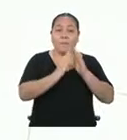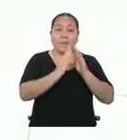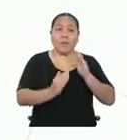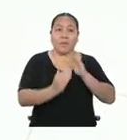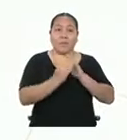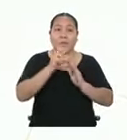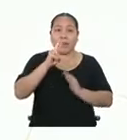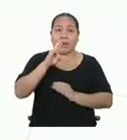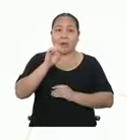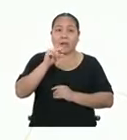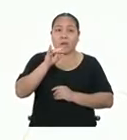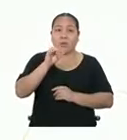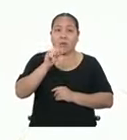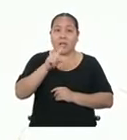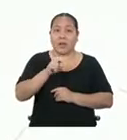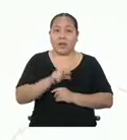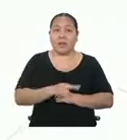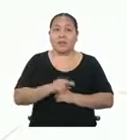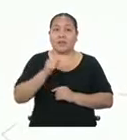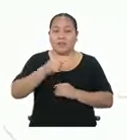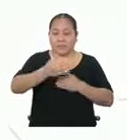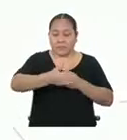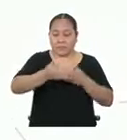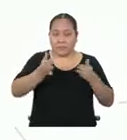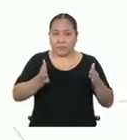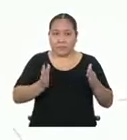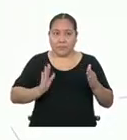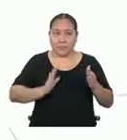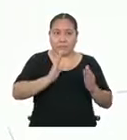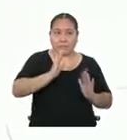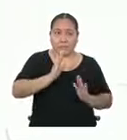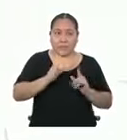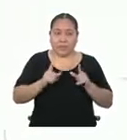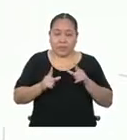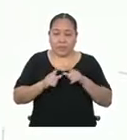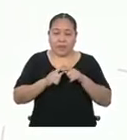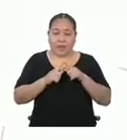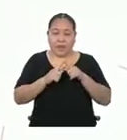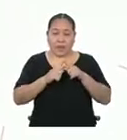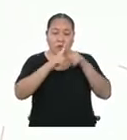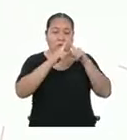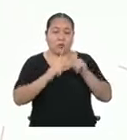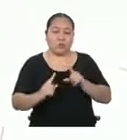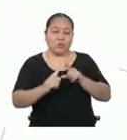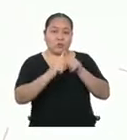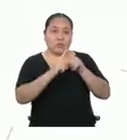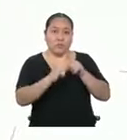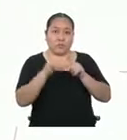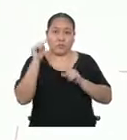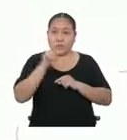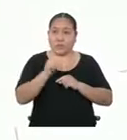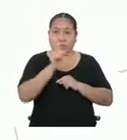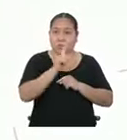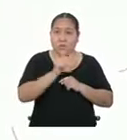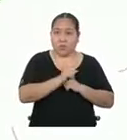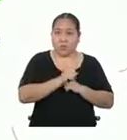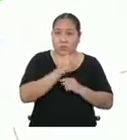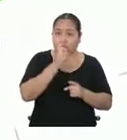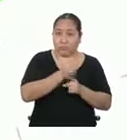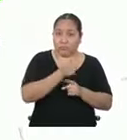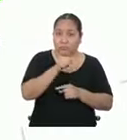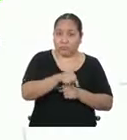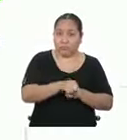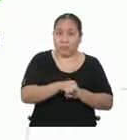si la base es un polígono regular y todas las caras laterales son triángulos isósceles congruentes. Si no cumple estas condiciones,